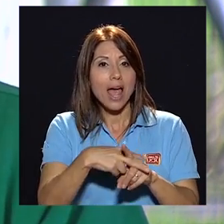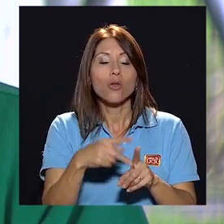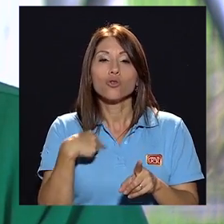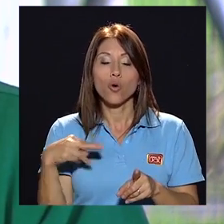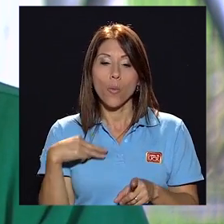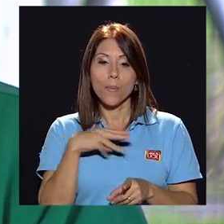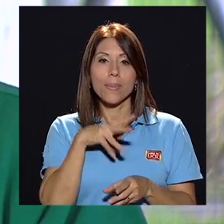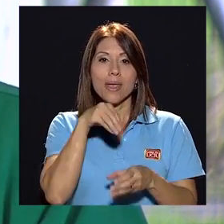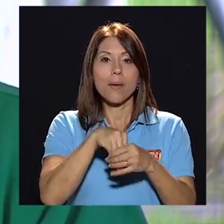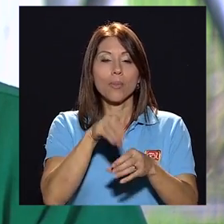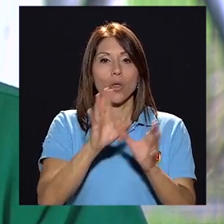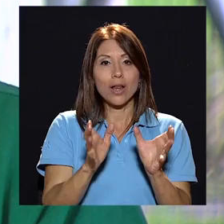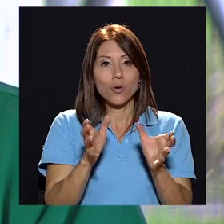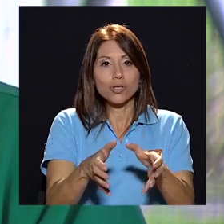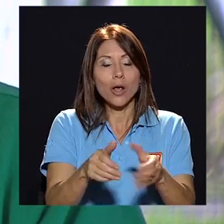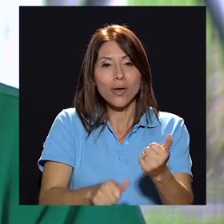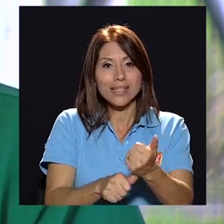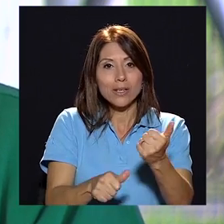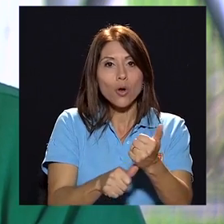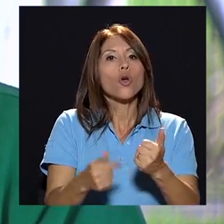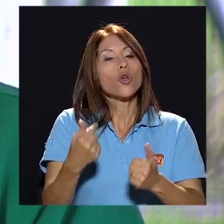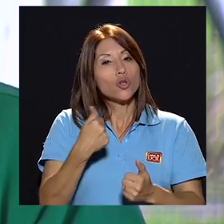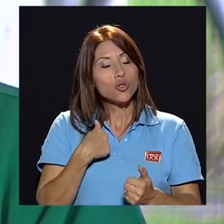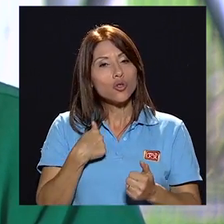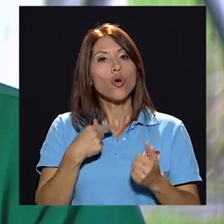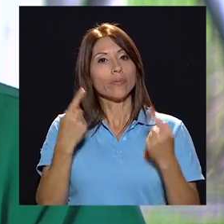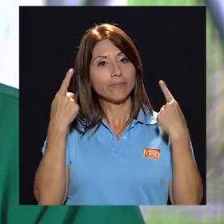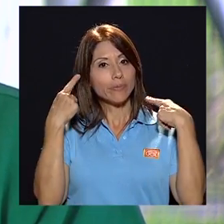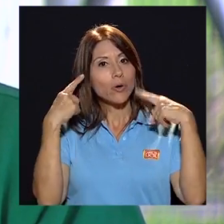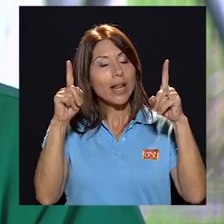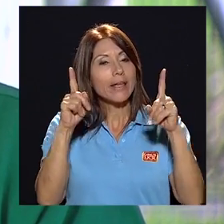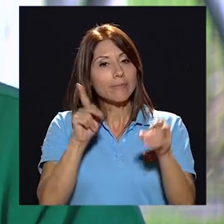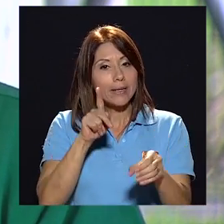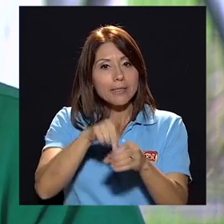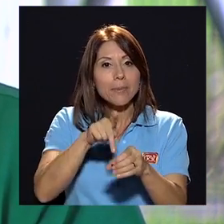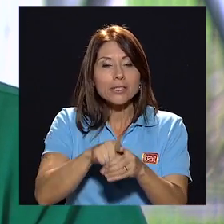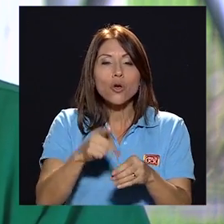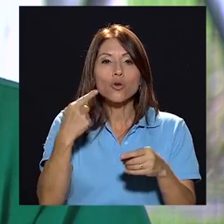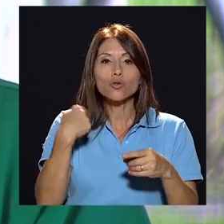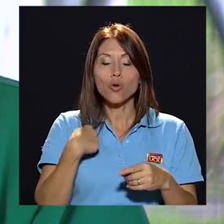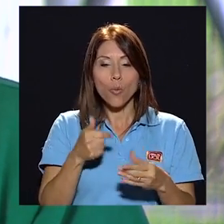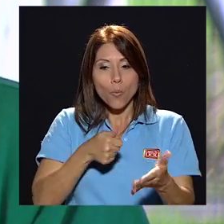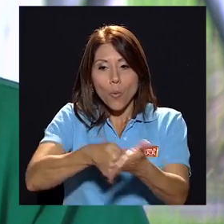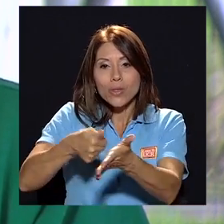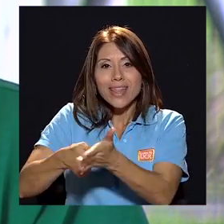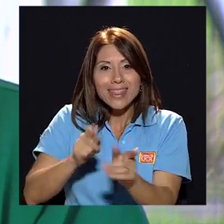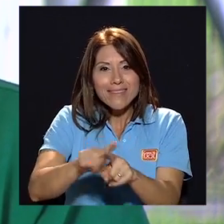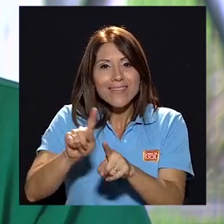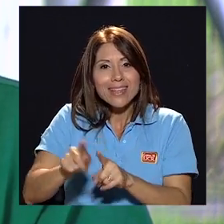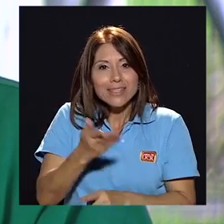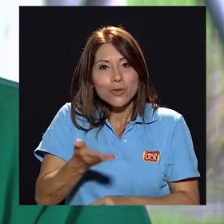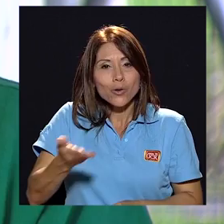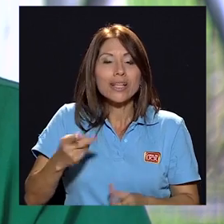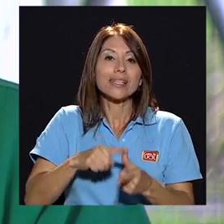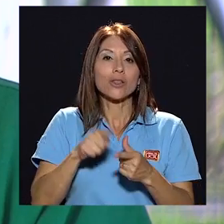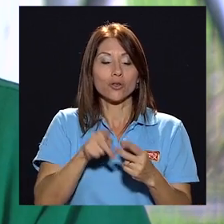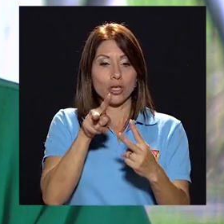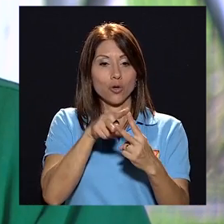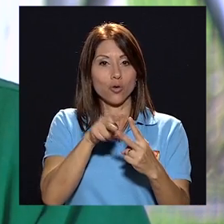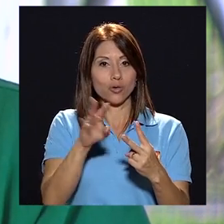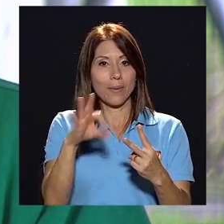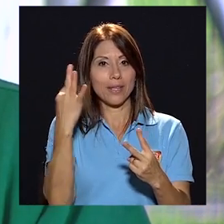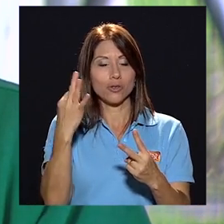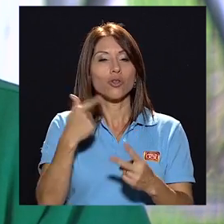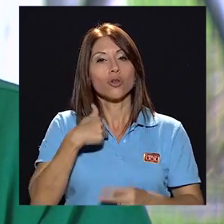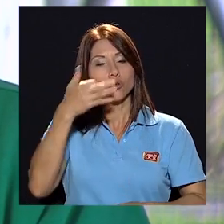miembro del consejo asesor siendo administrativo logré la participación y voté en todas las decisiones de este centro exceptuando las de elección de tal manera que esos son dos